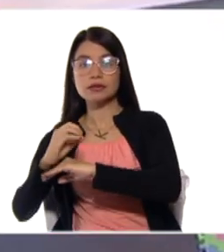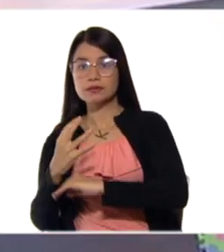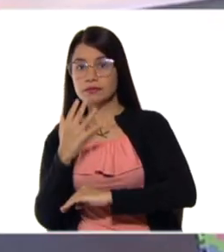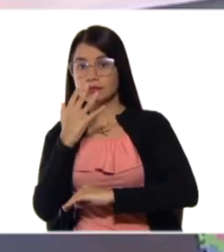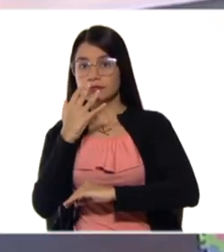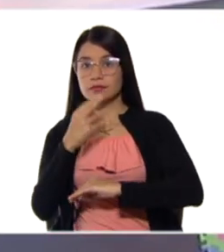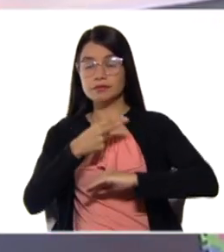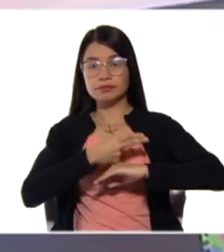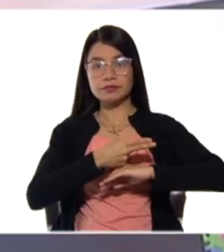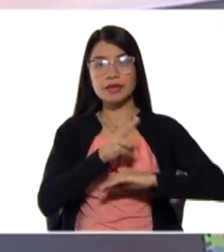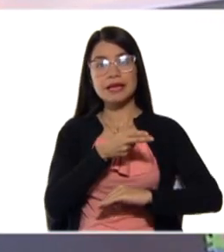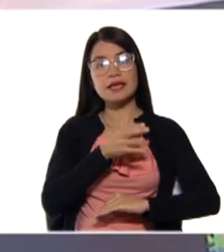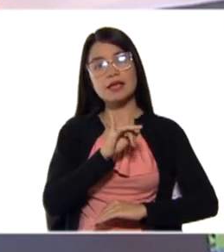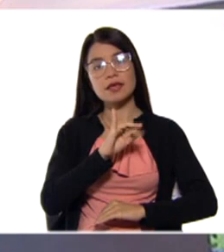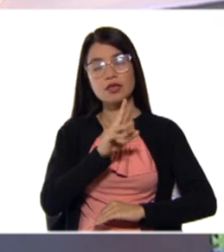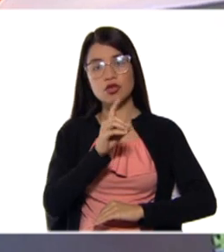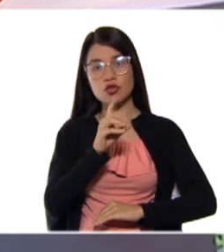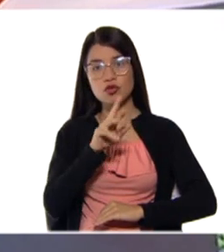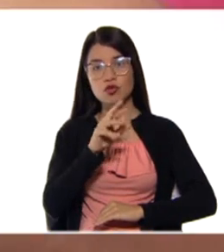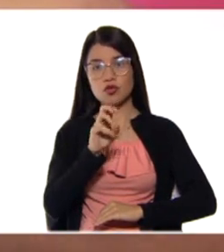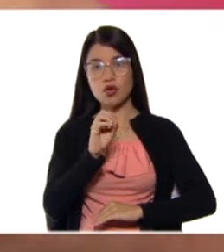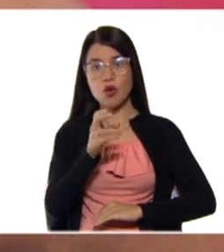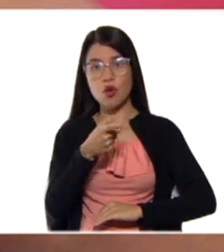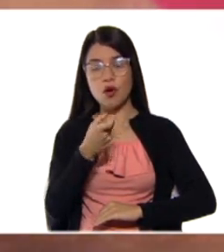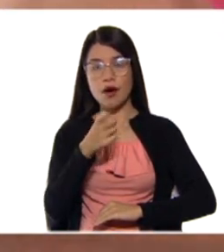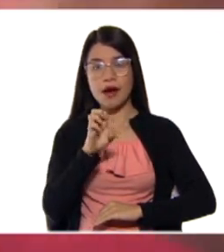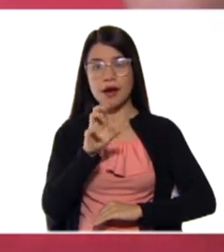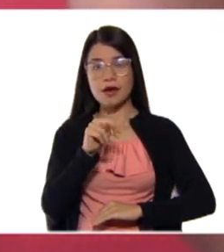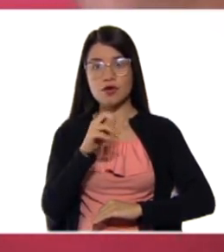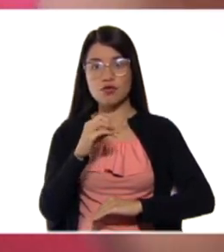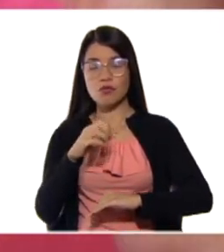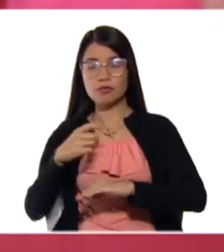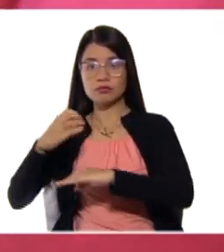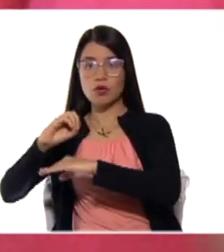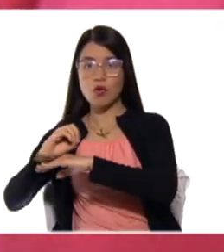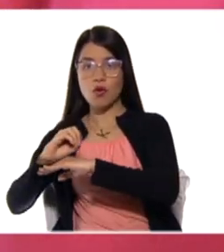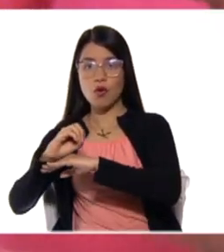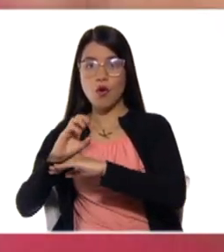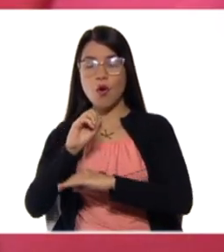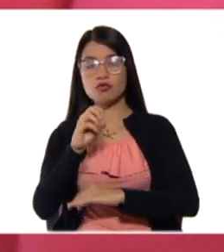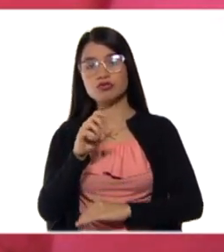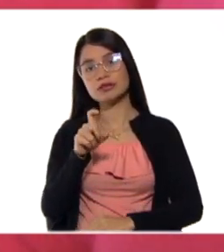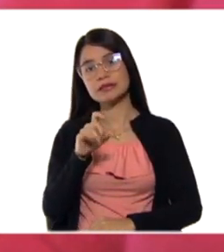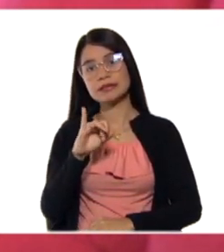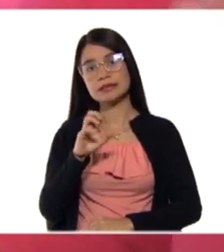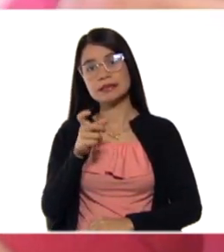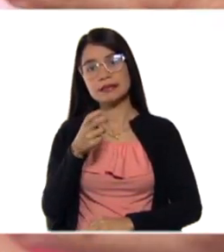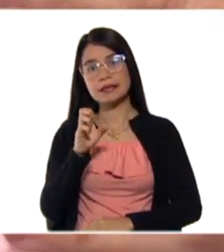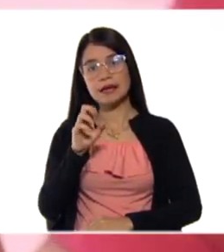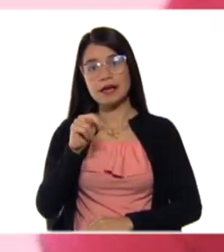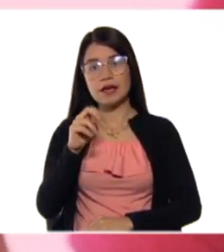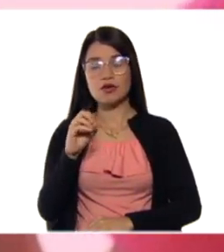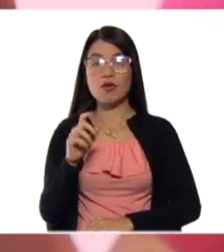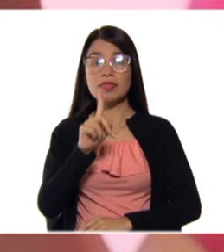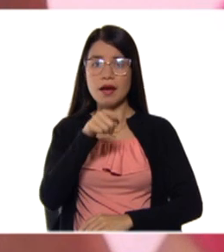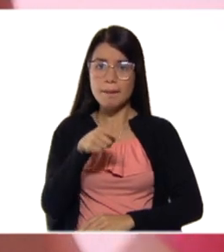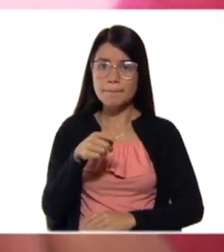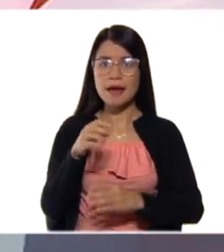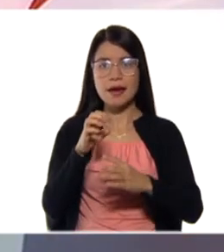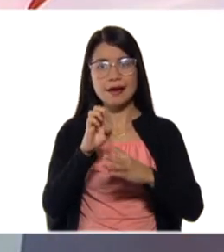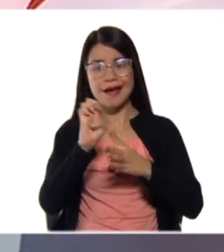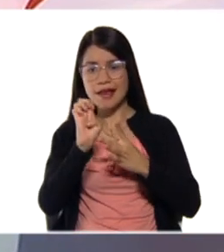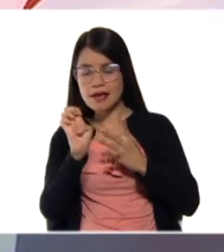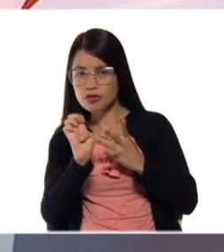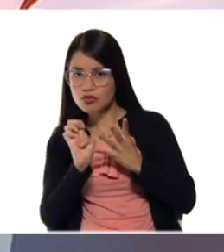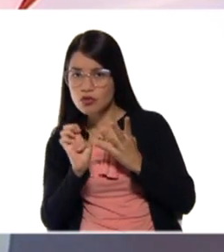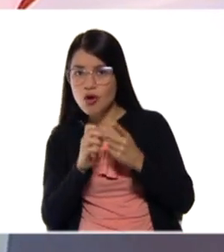Después, además, tiene electrones que están libres, que eso lo vamos a ver en química, poco a poco. Y ustedes ya lo hemos visto